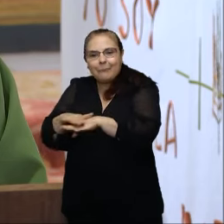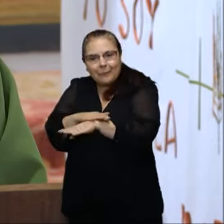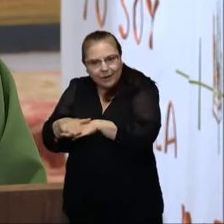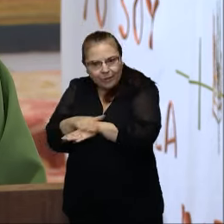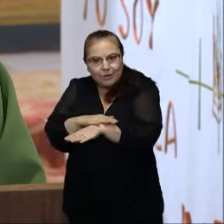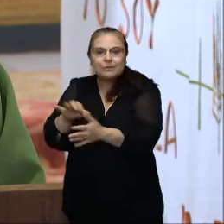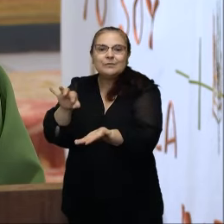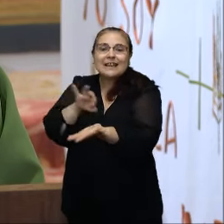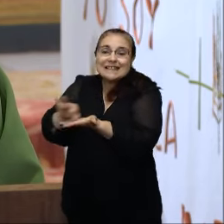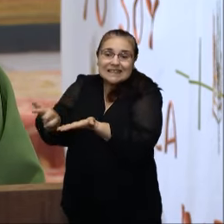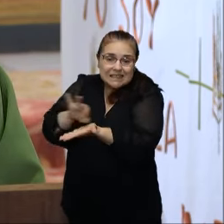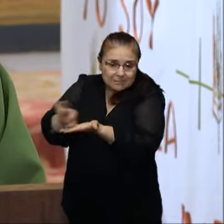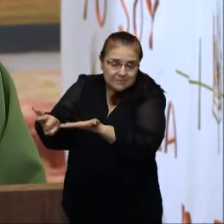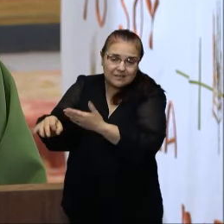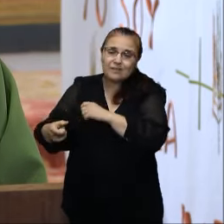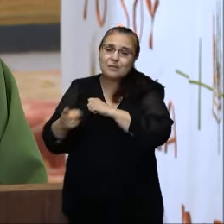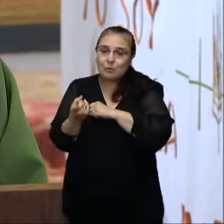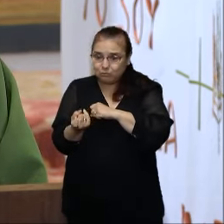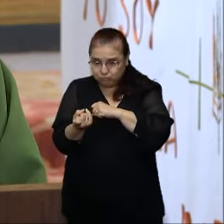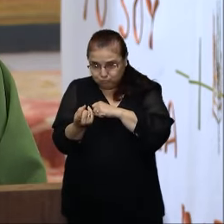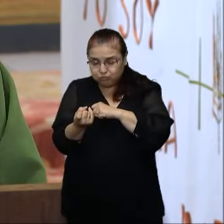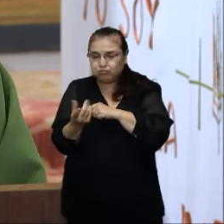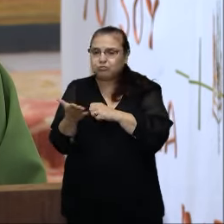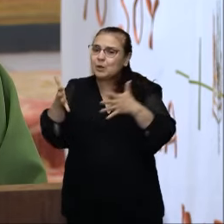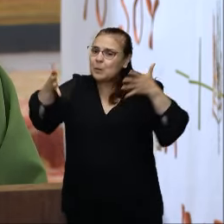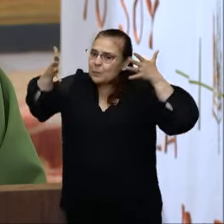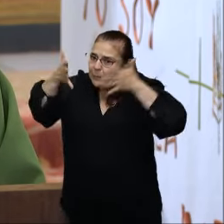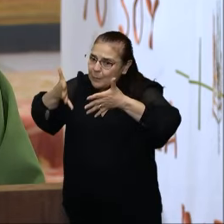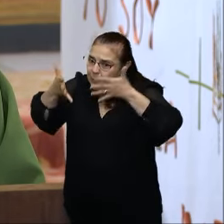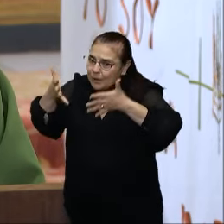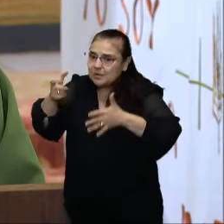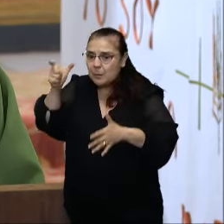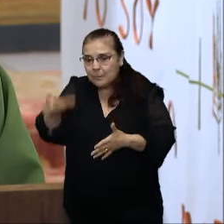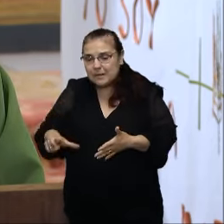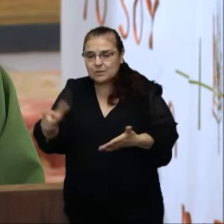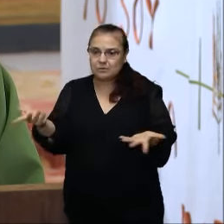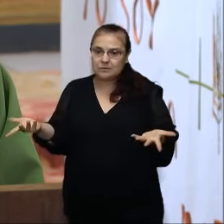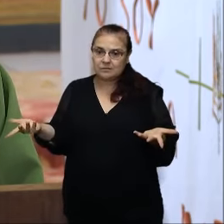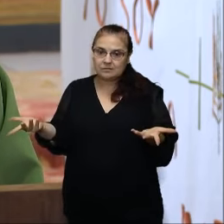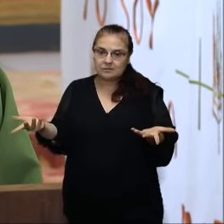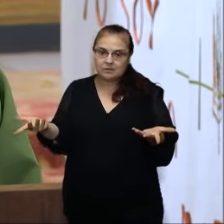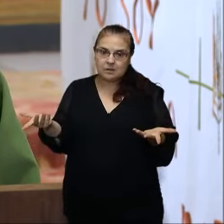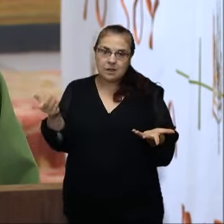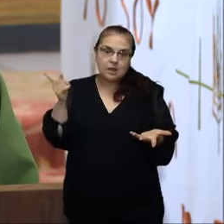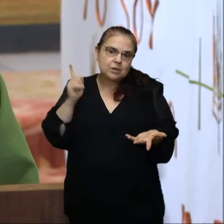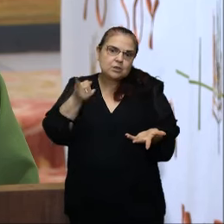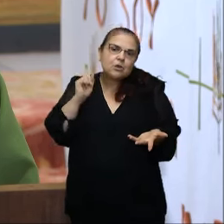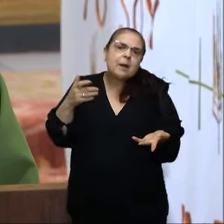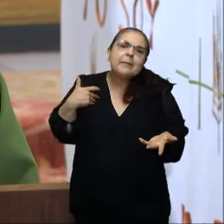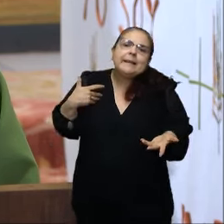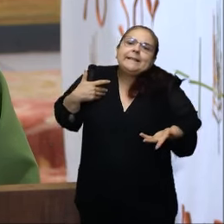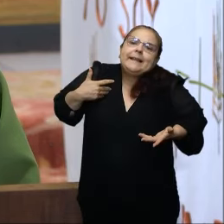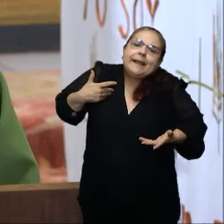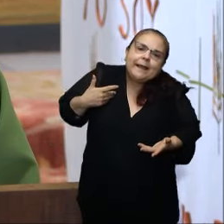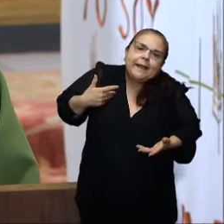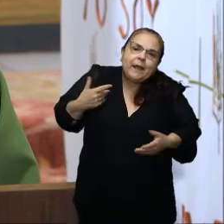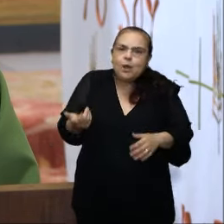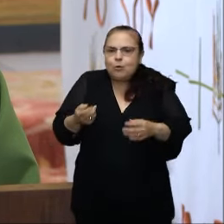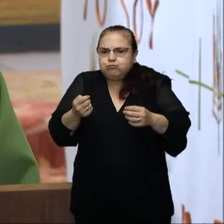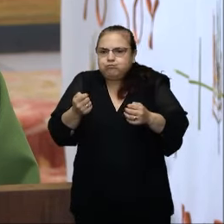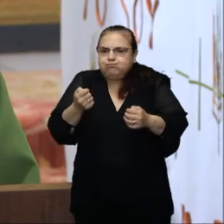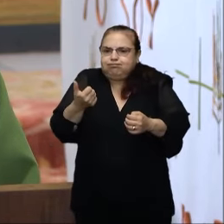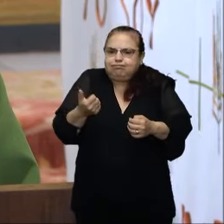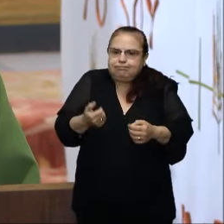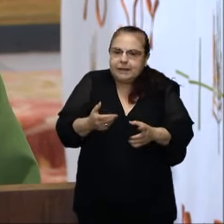sirviendo a los más necesitados, estando pendiente de las personas. No es solo hacer una pequeña obra de caridad. No, no.